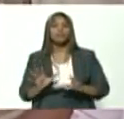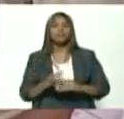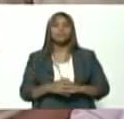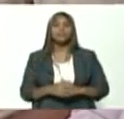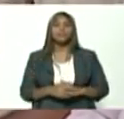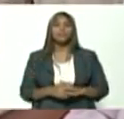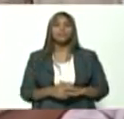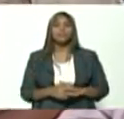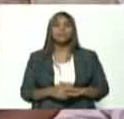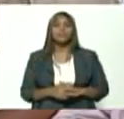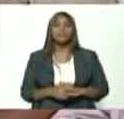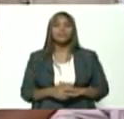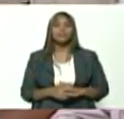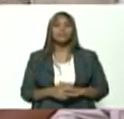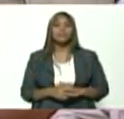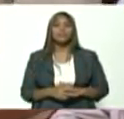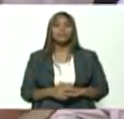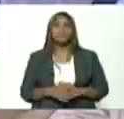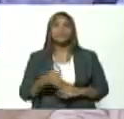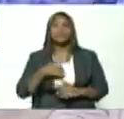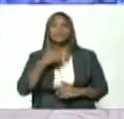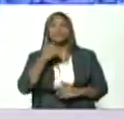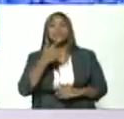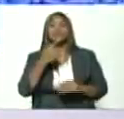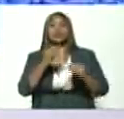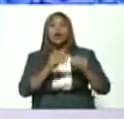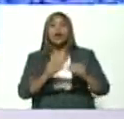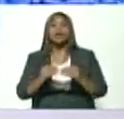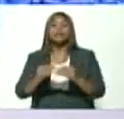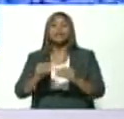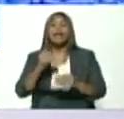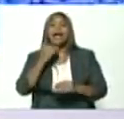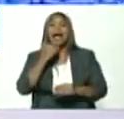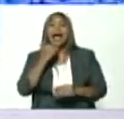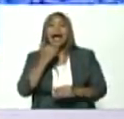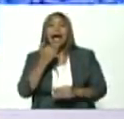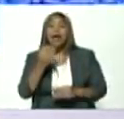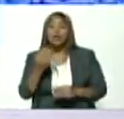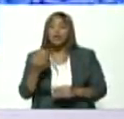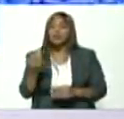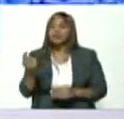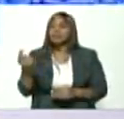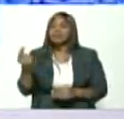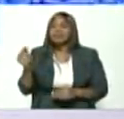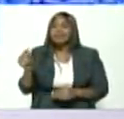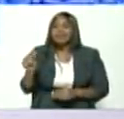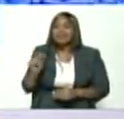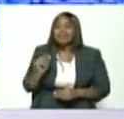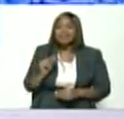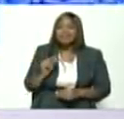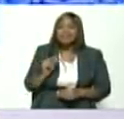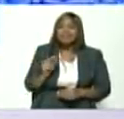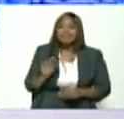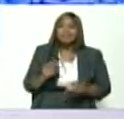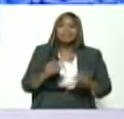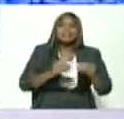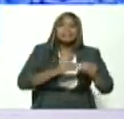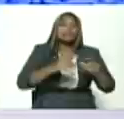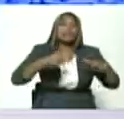ha dicho hacer algo con nada o mucho con poco